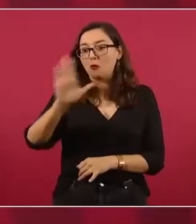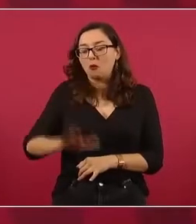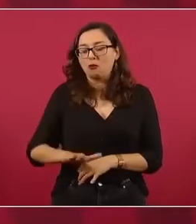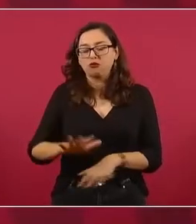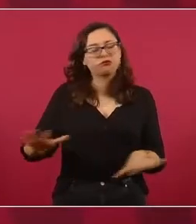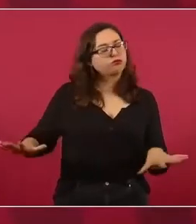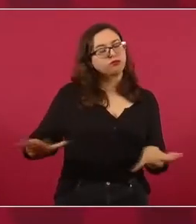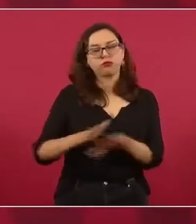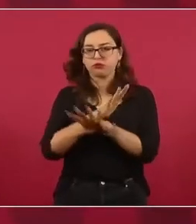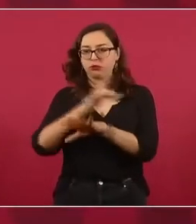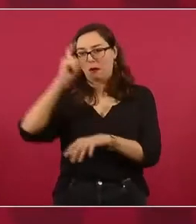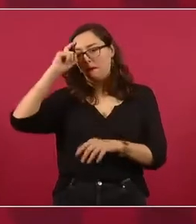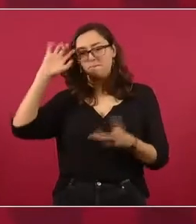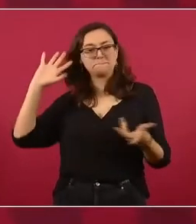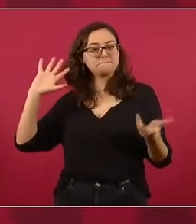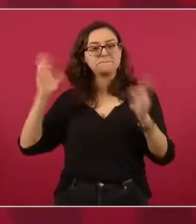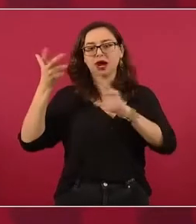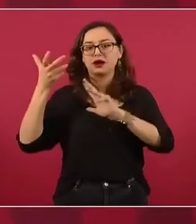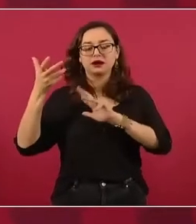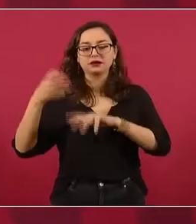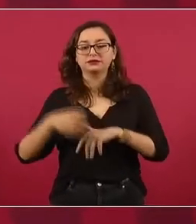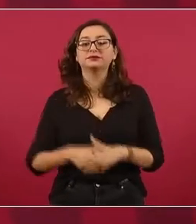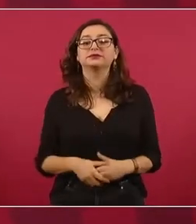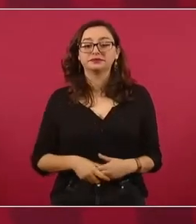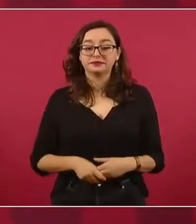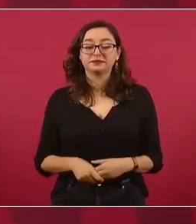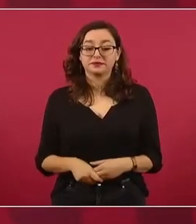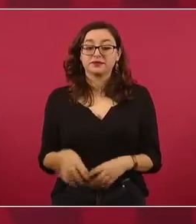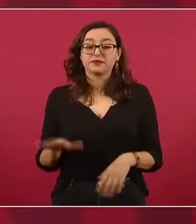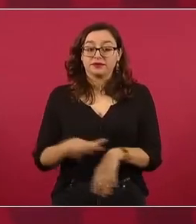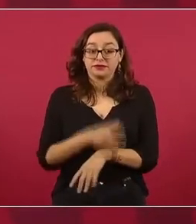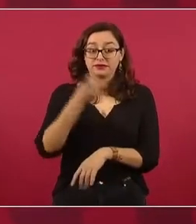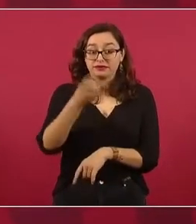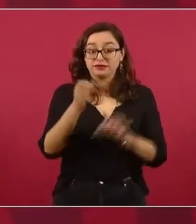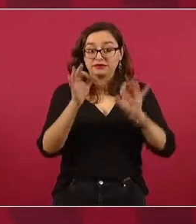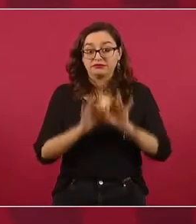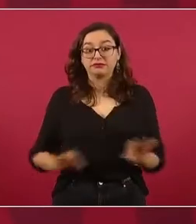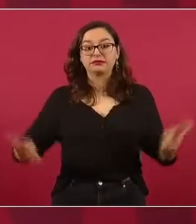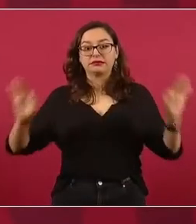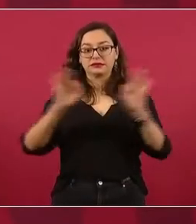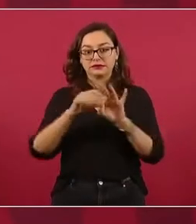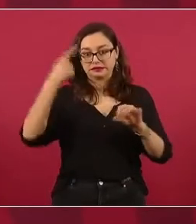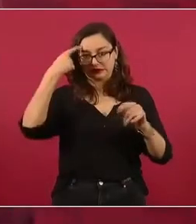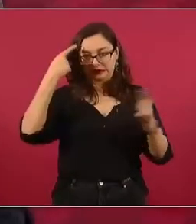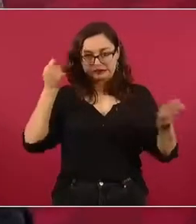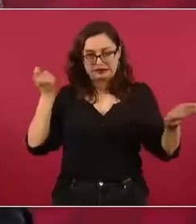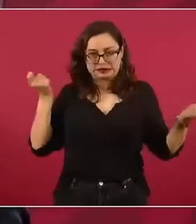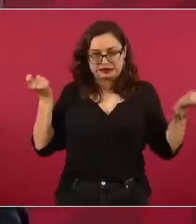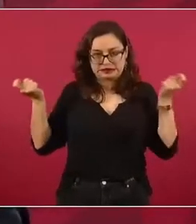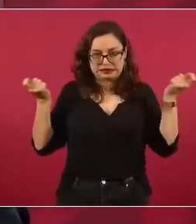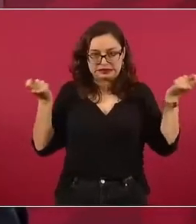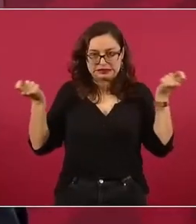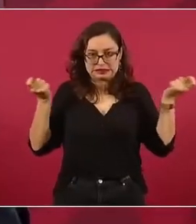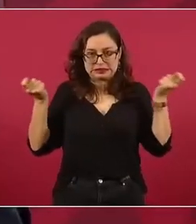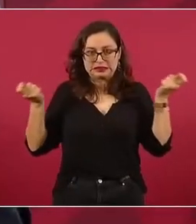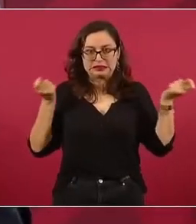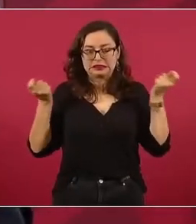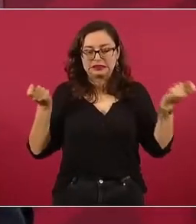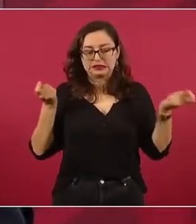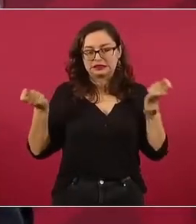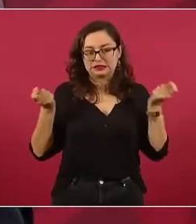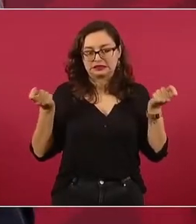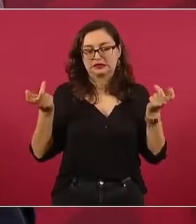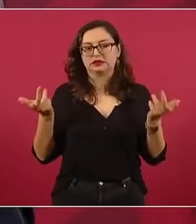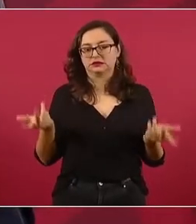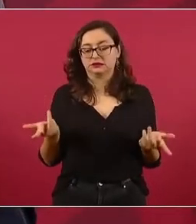Por eso hay que evaluar